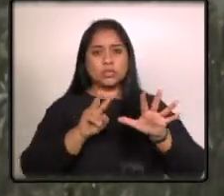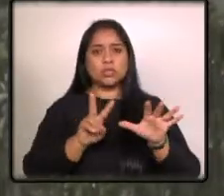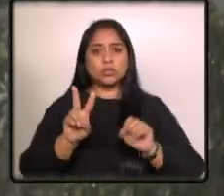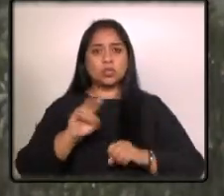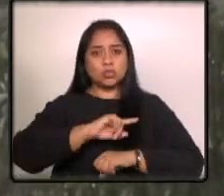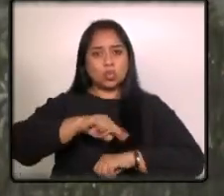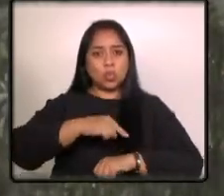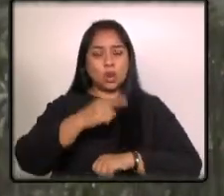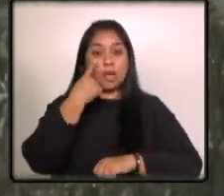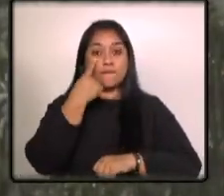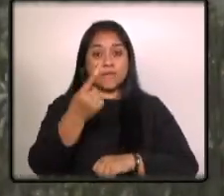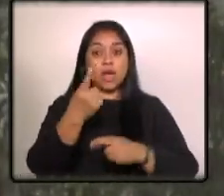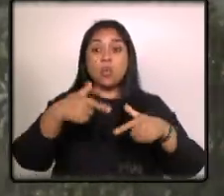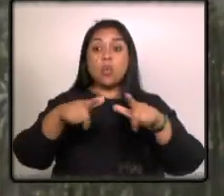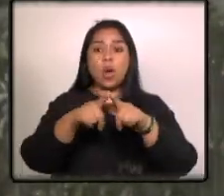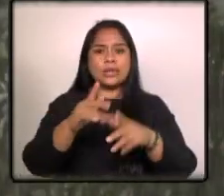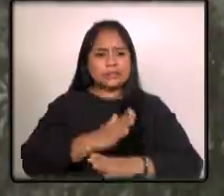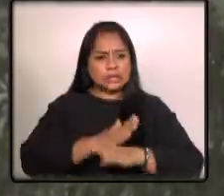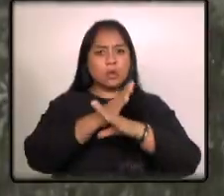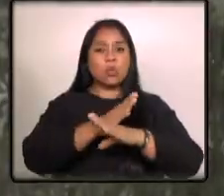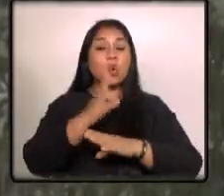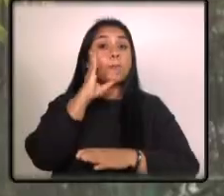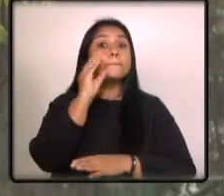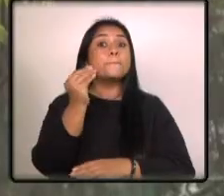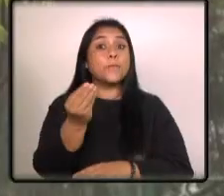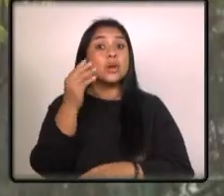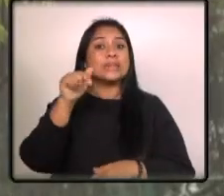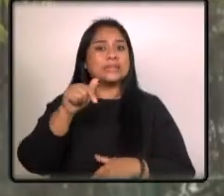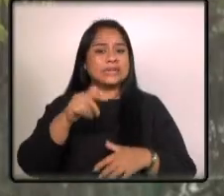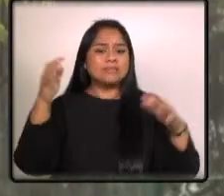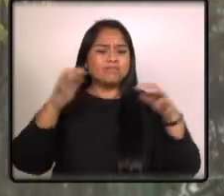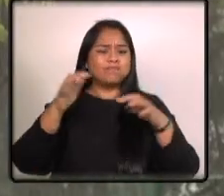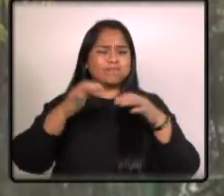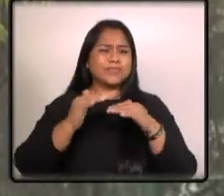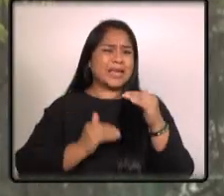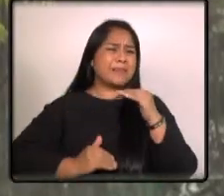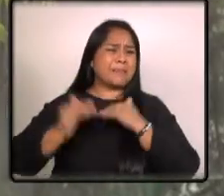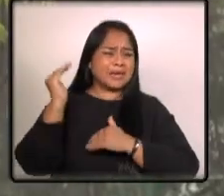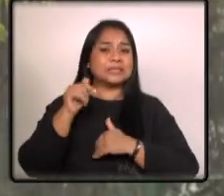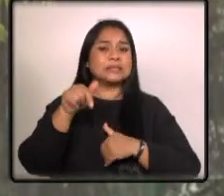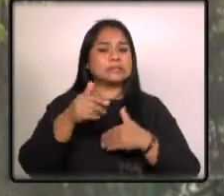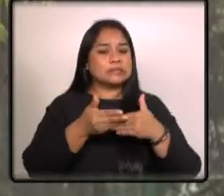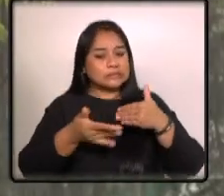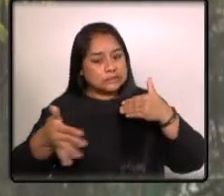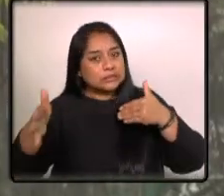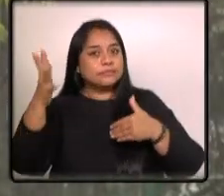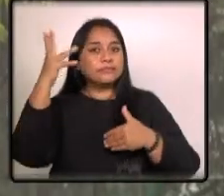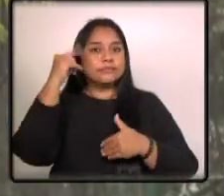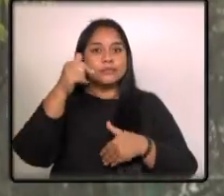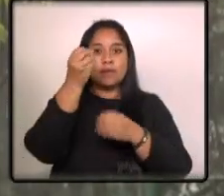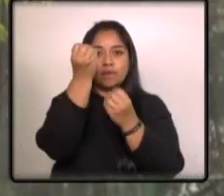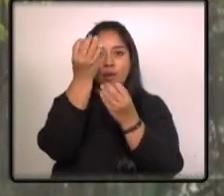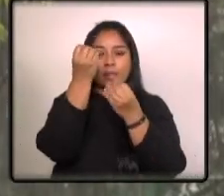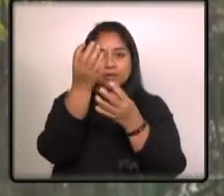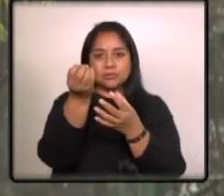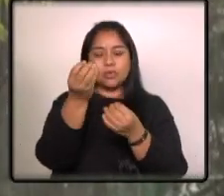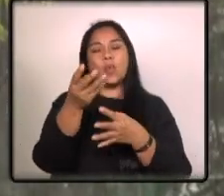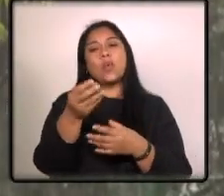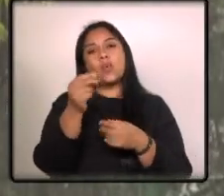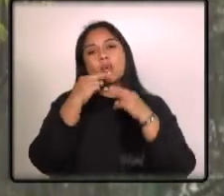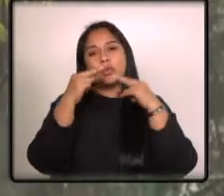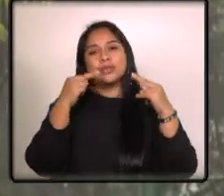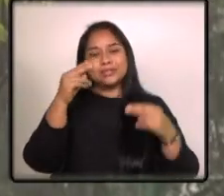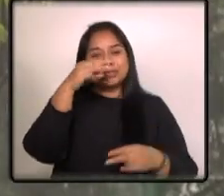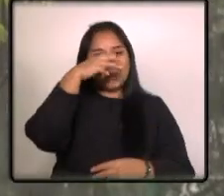identificar zonas seguras ya que se prevé el aumento de lluvias para los próximos días reportó para el informativo